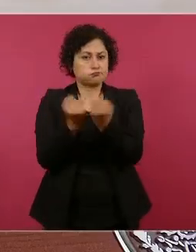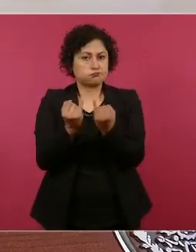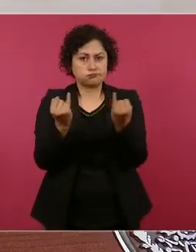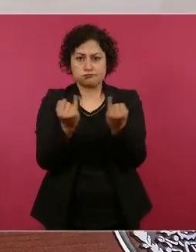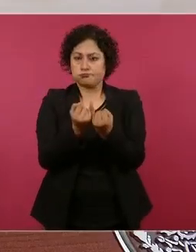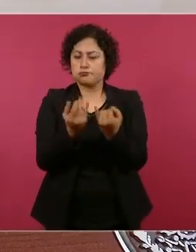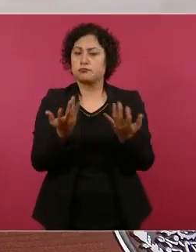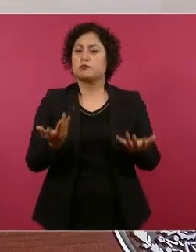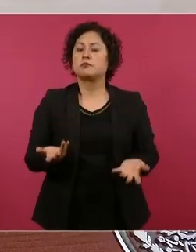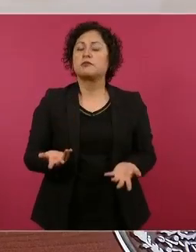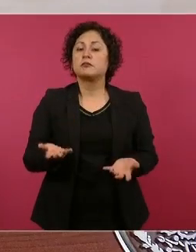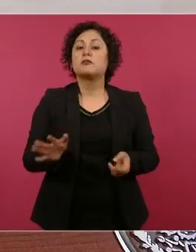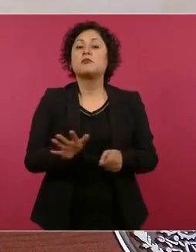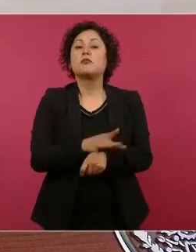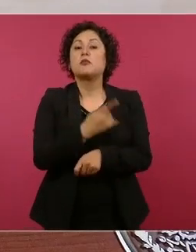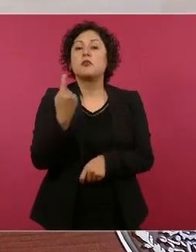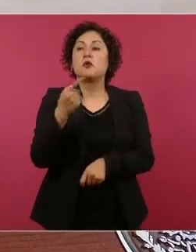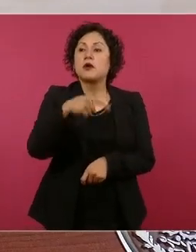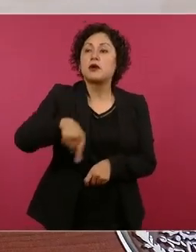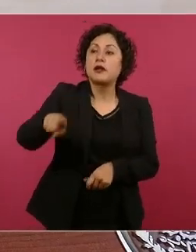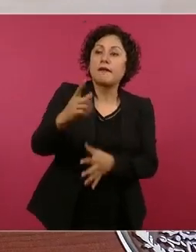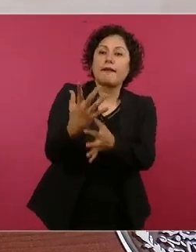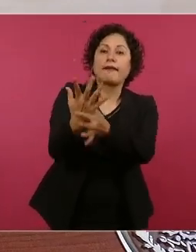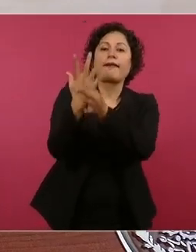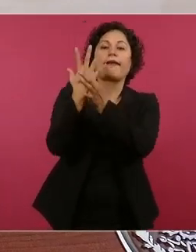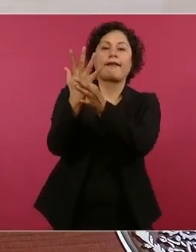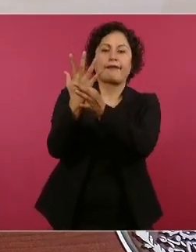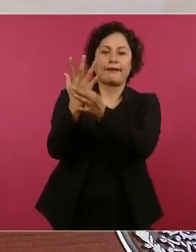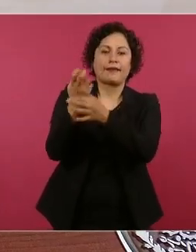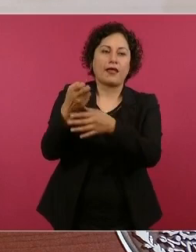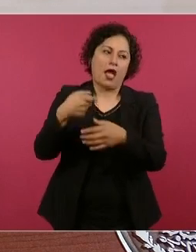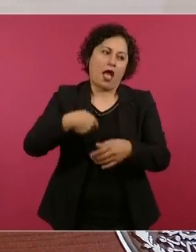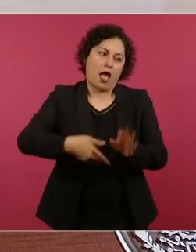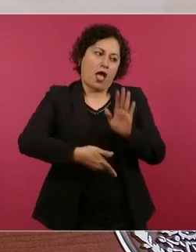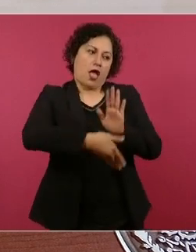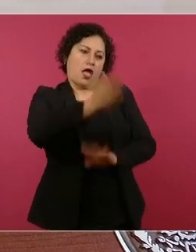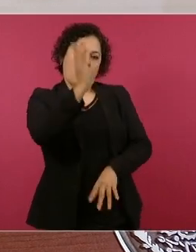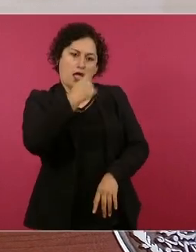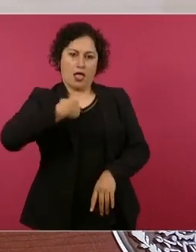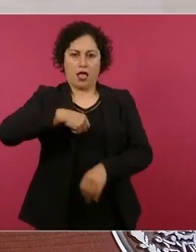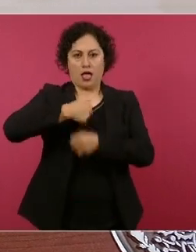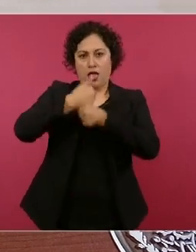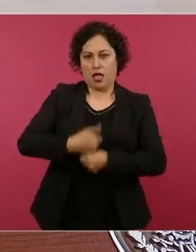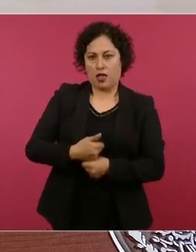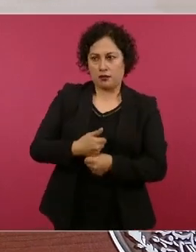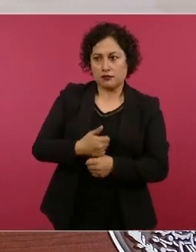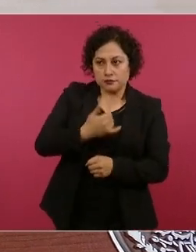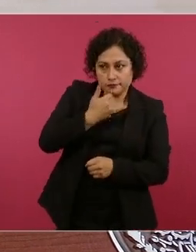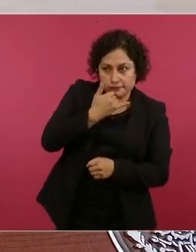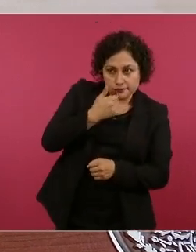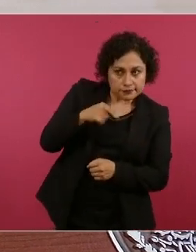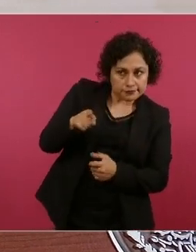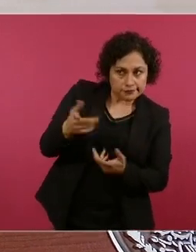porque los que dicen eso tampoco tienen una responsabilidad pública,